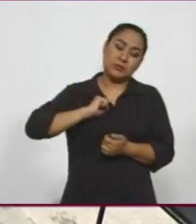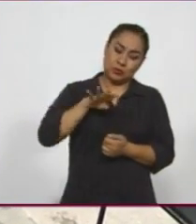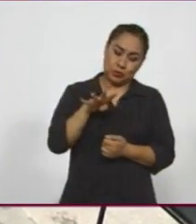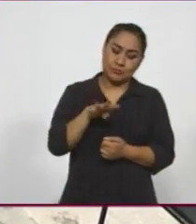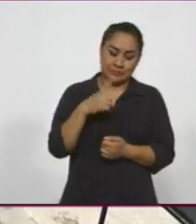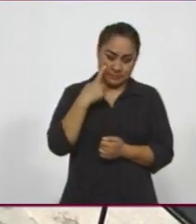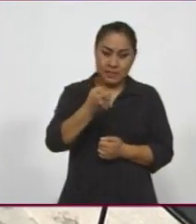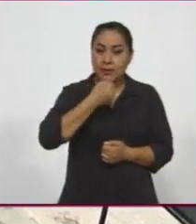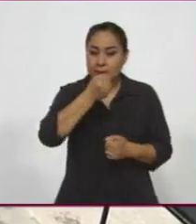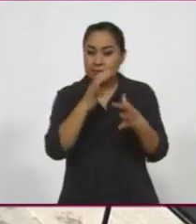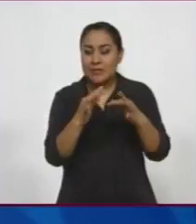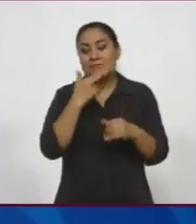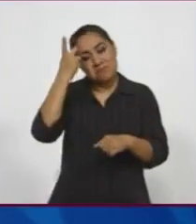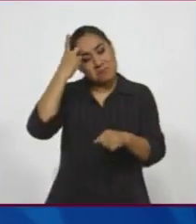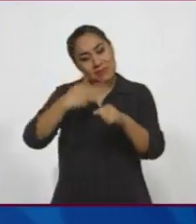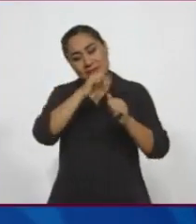palabras del director de la compañía.